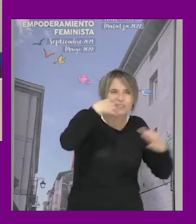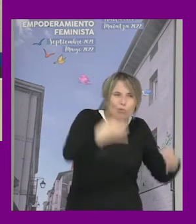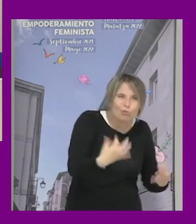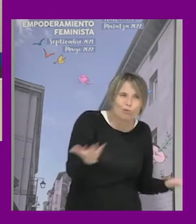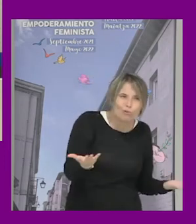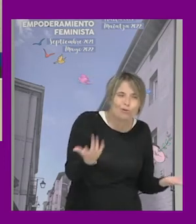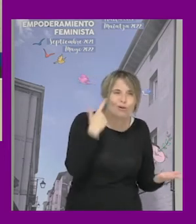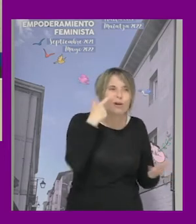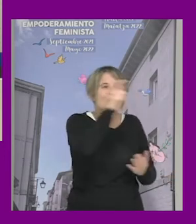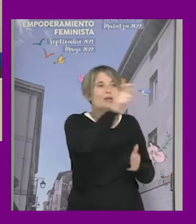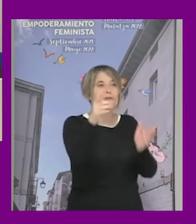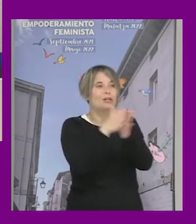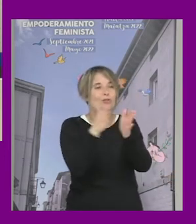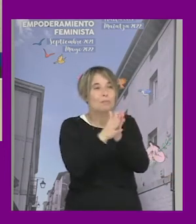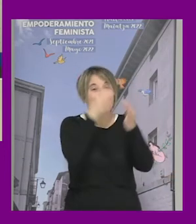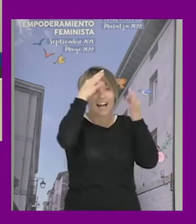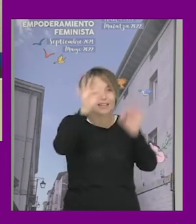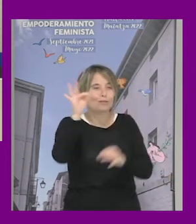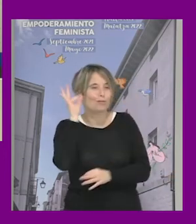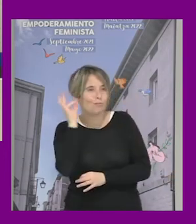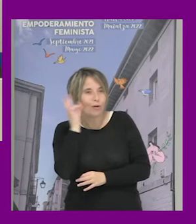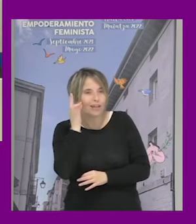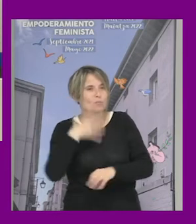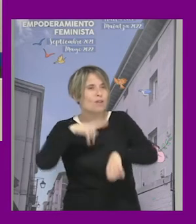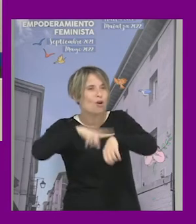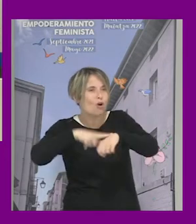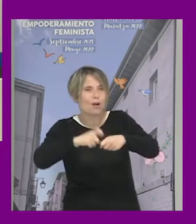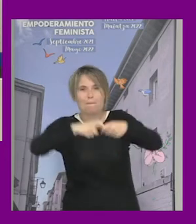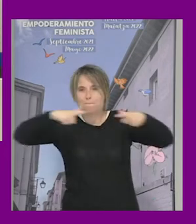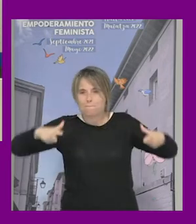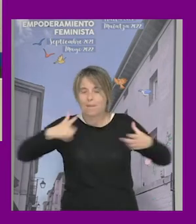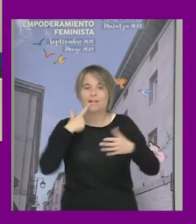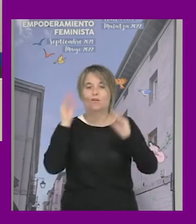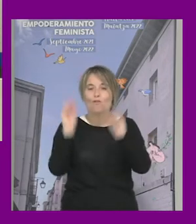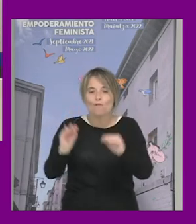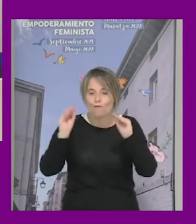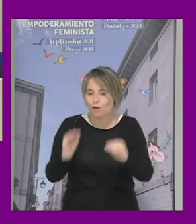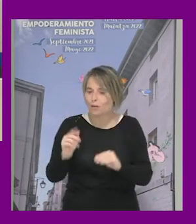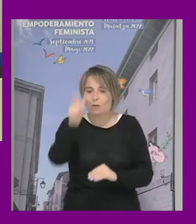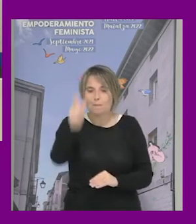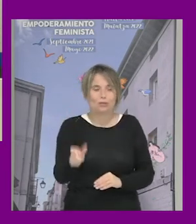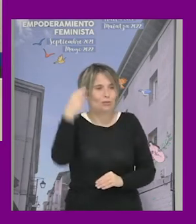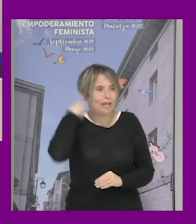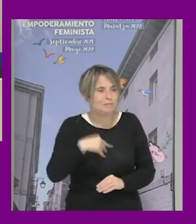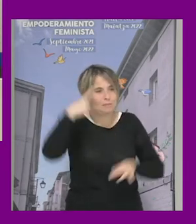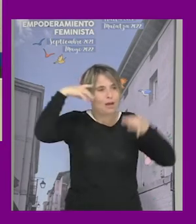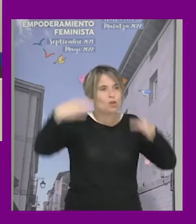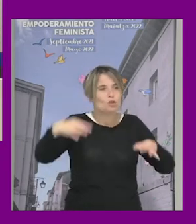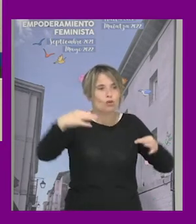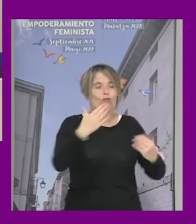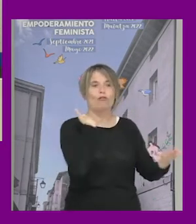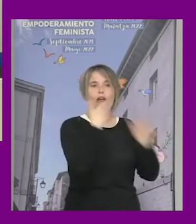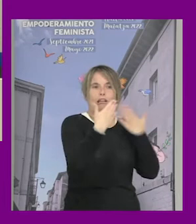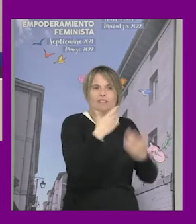que las compañeras que están haciendo atención a mujeres no les puedes ampliar estas horas les haces formación y son las personas que tienen más sentido que estén ahí